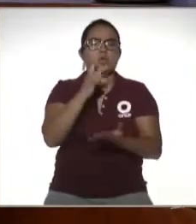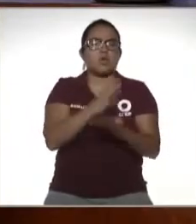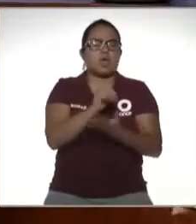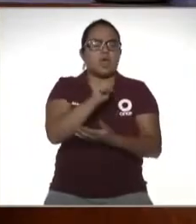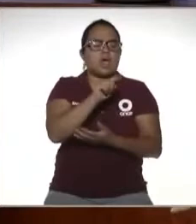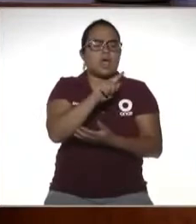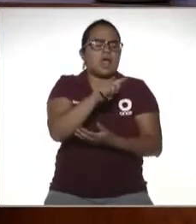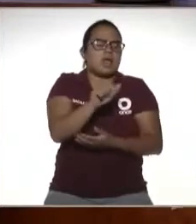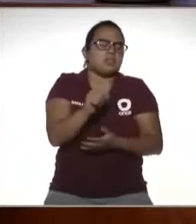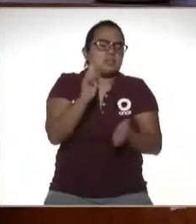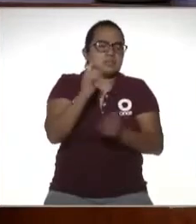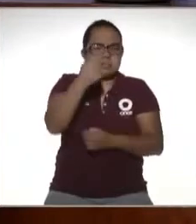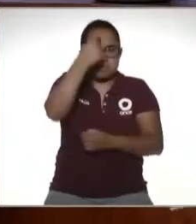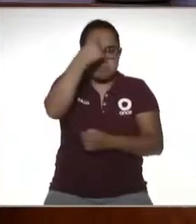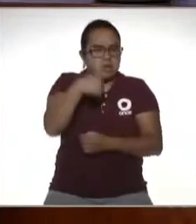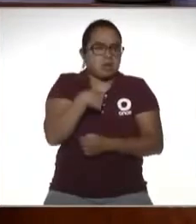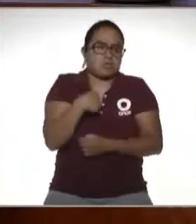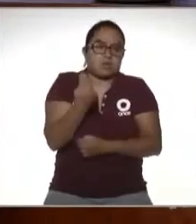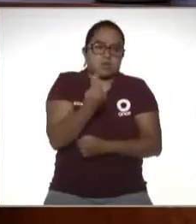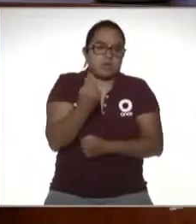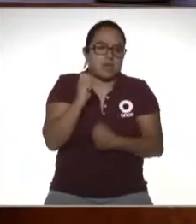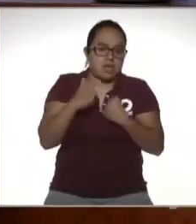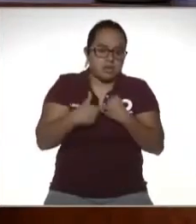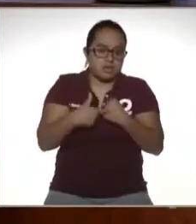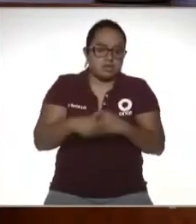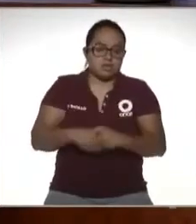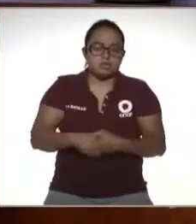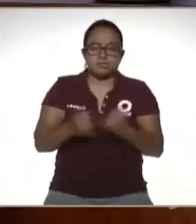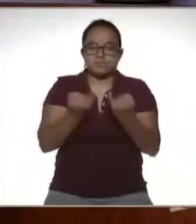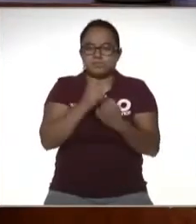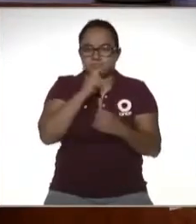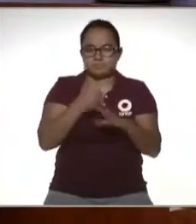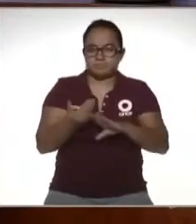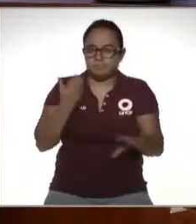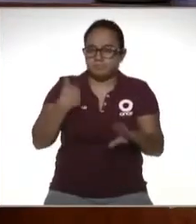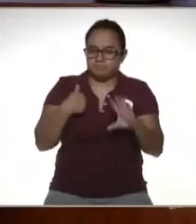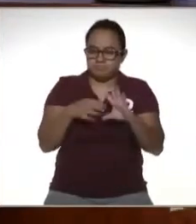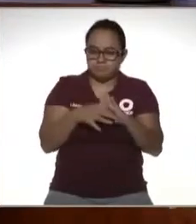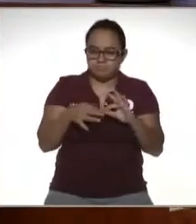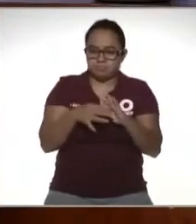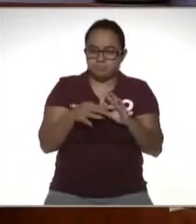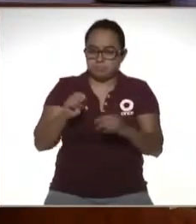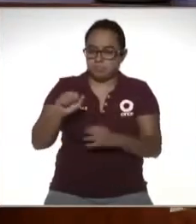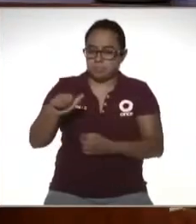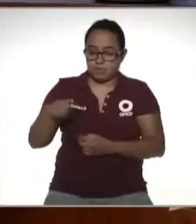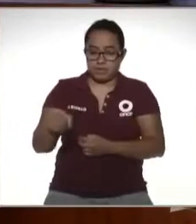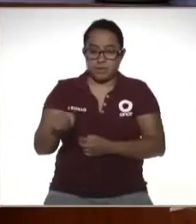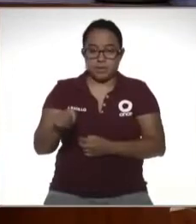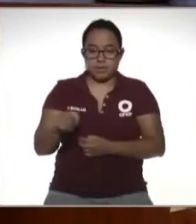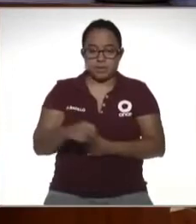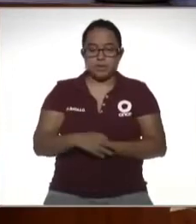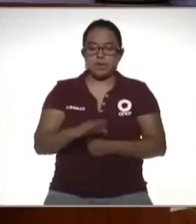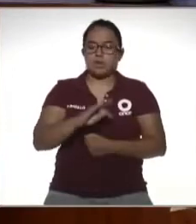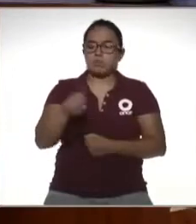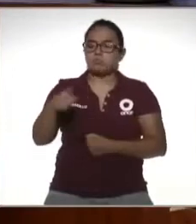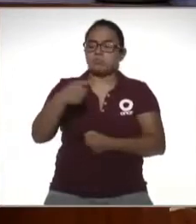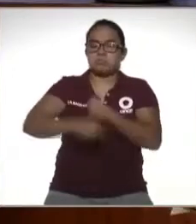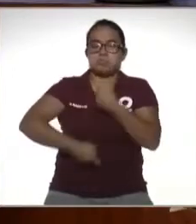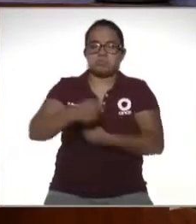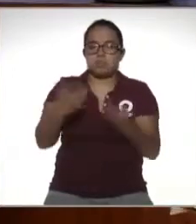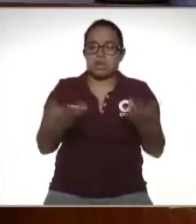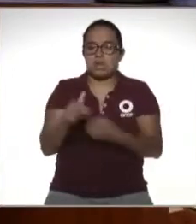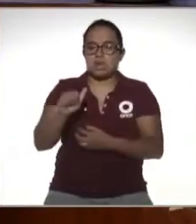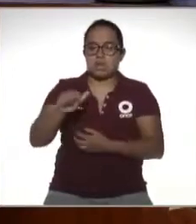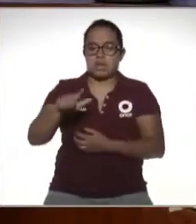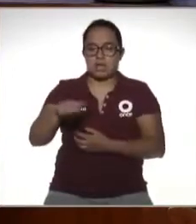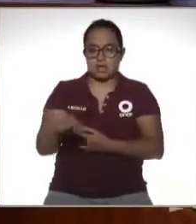alta por algún tema que te sea necesario inclusive les comentaba yo que el SAT te puede dar de alta de manera directa